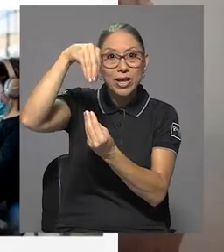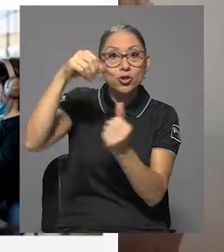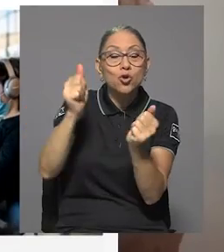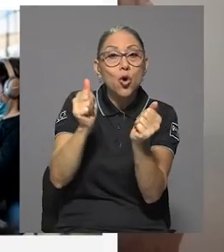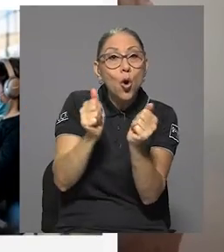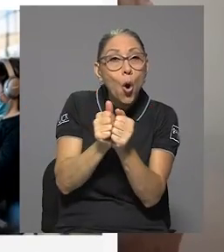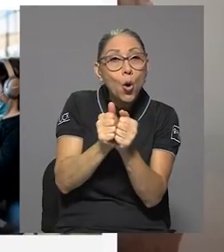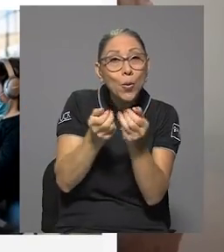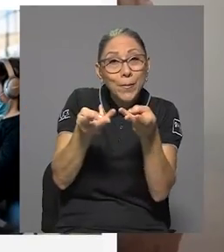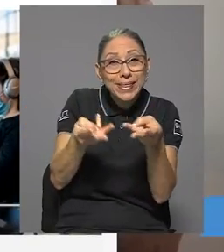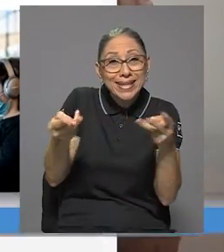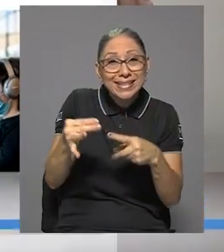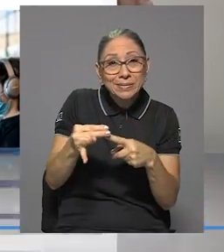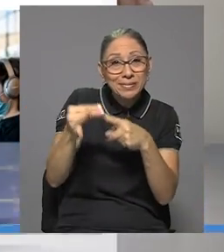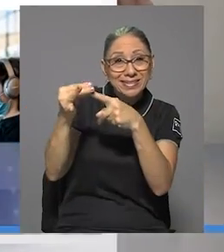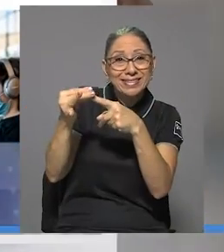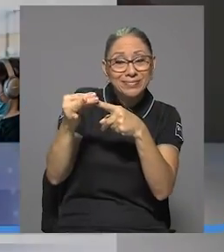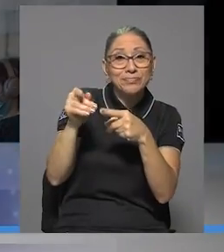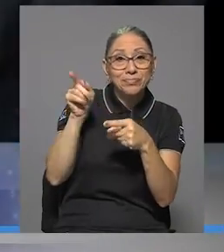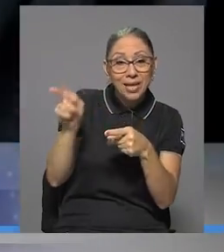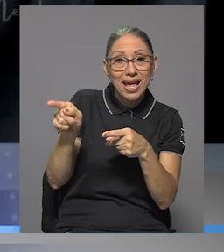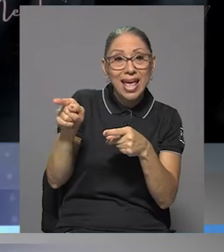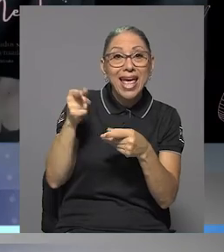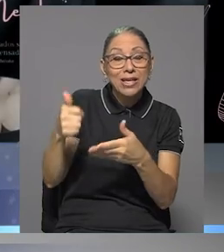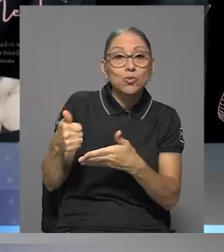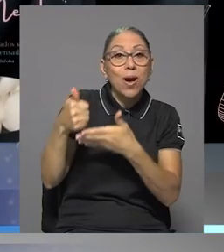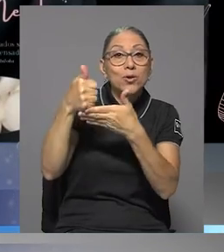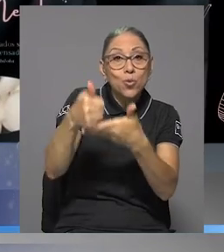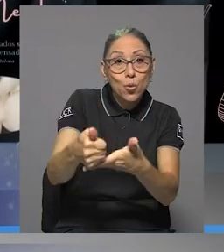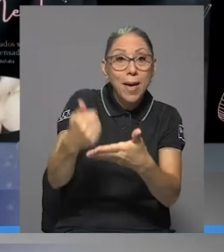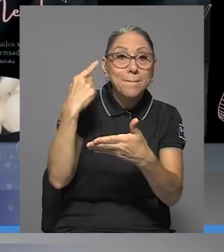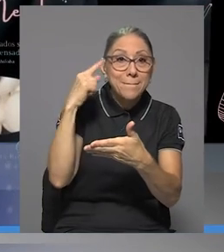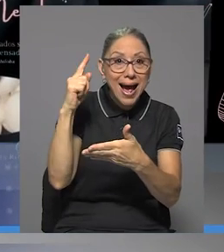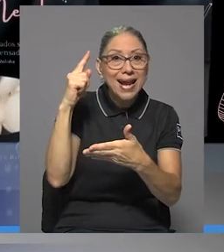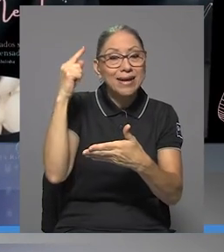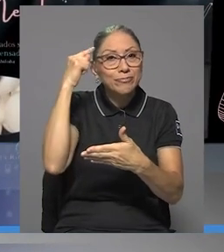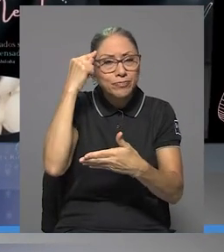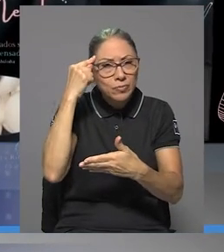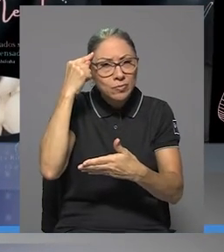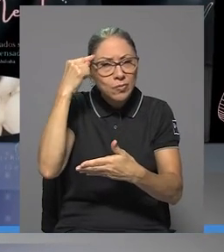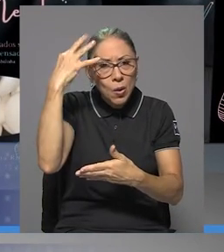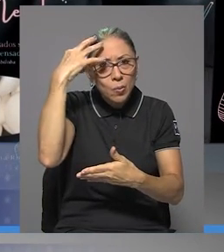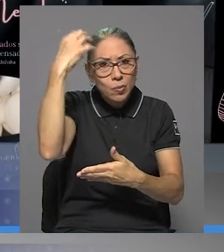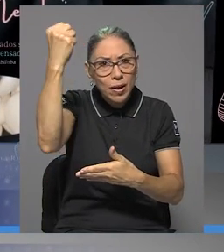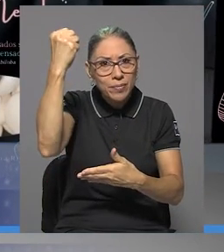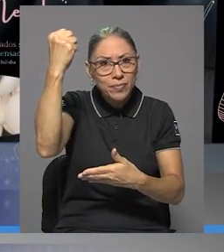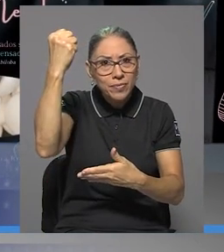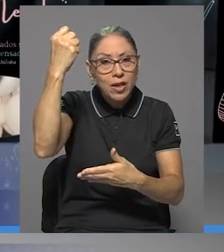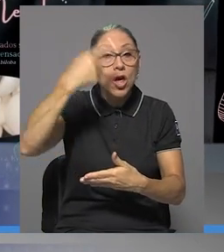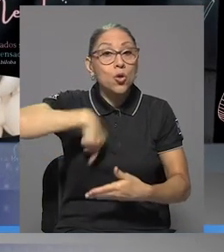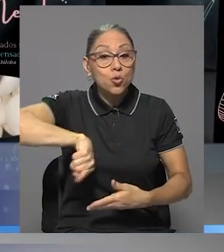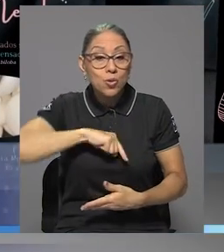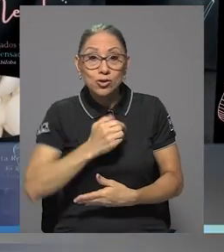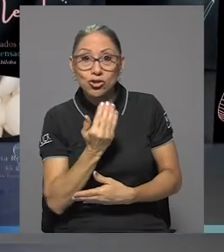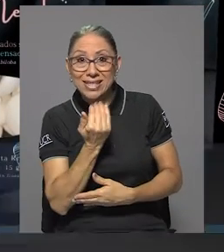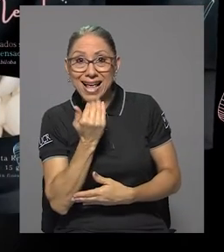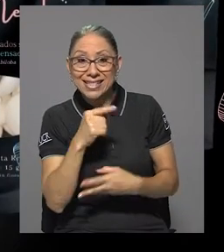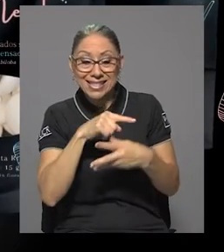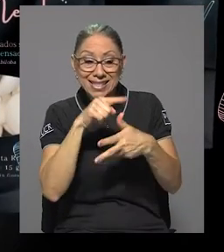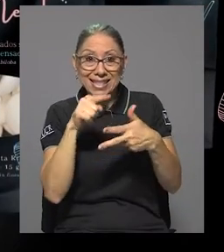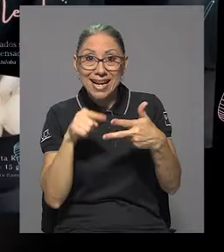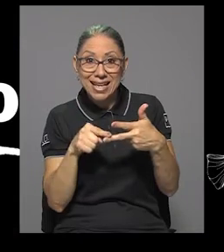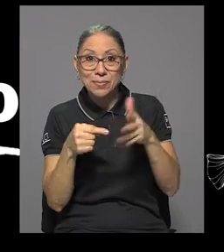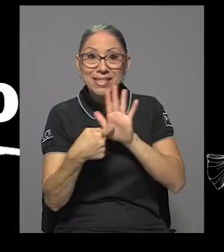que bueno, esto ayuda a lo que son los niveles de concentración y de memoria. Nuestros snacks tienen tres diferentes